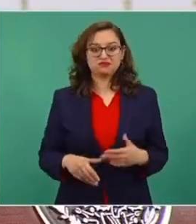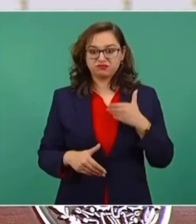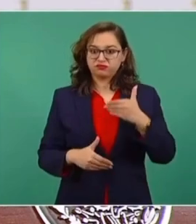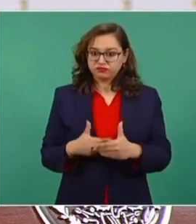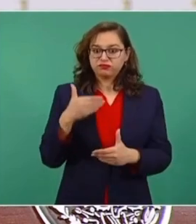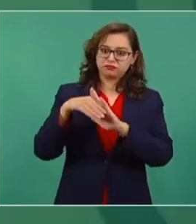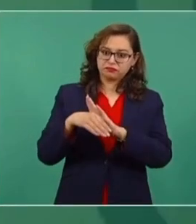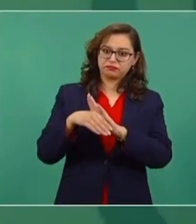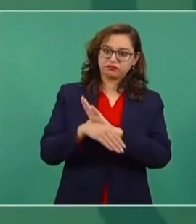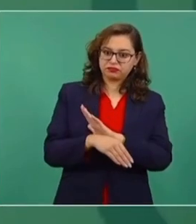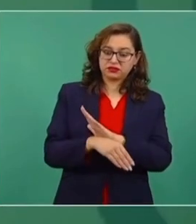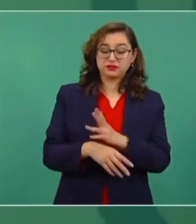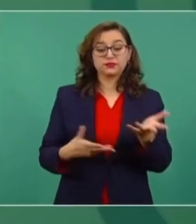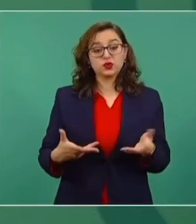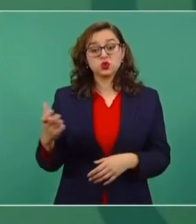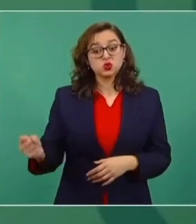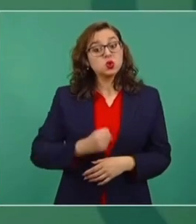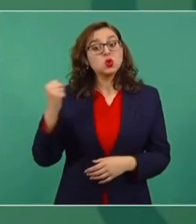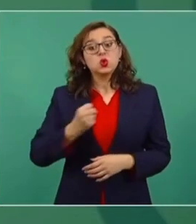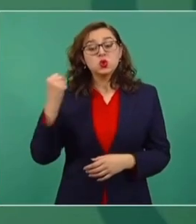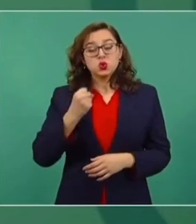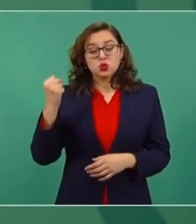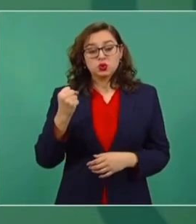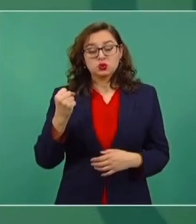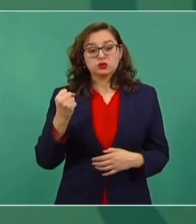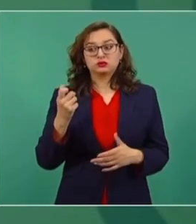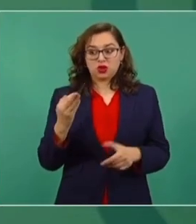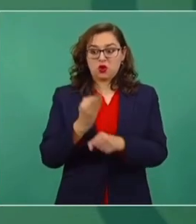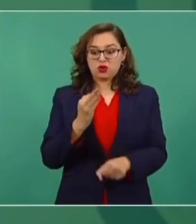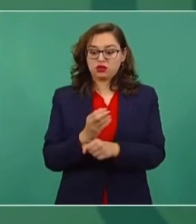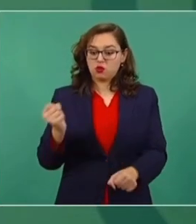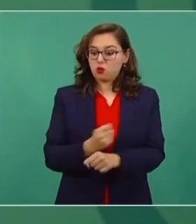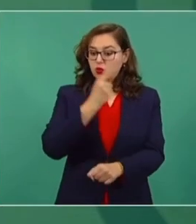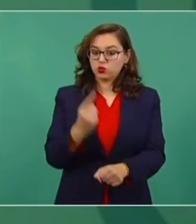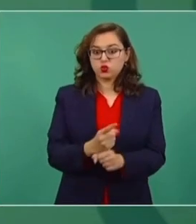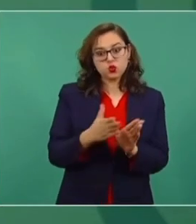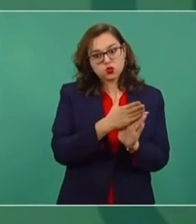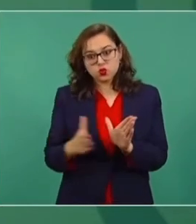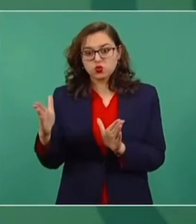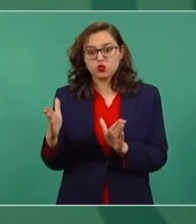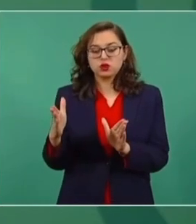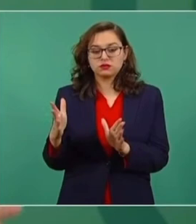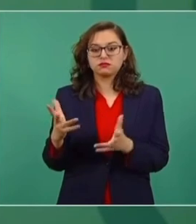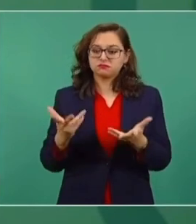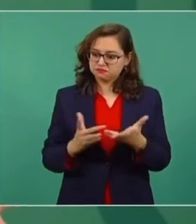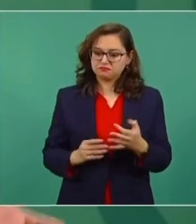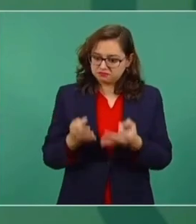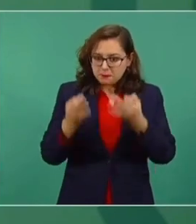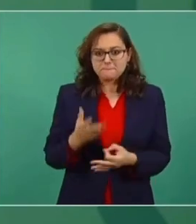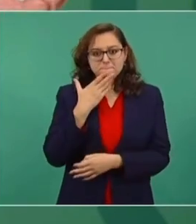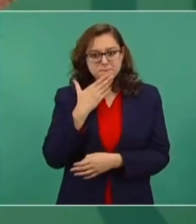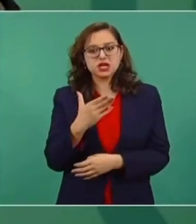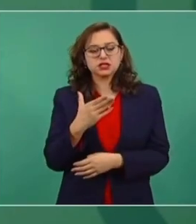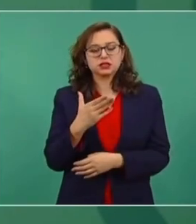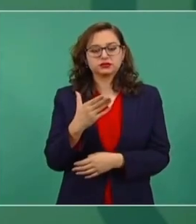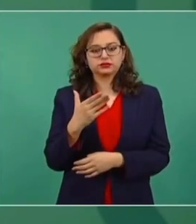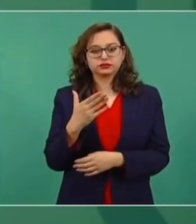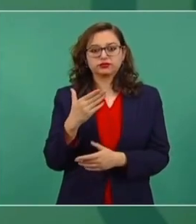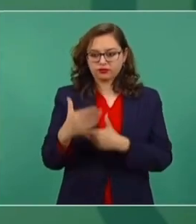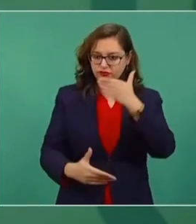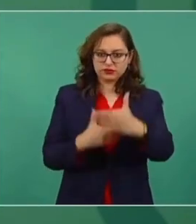decadencia. Se tiene esta oportunidad de sentar las bases para